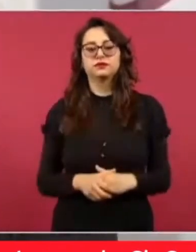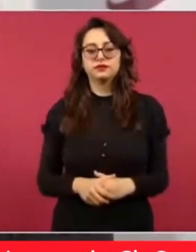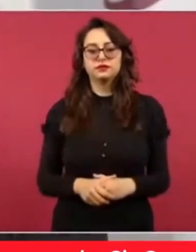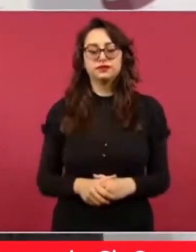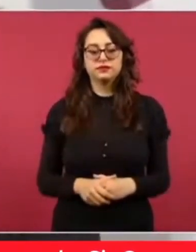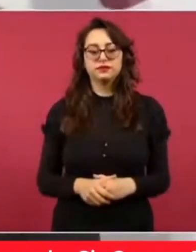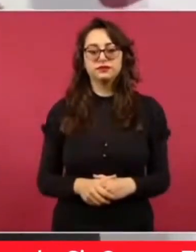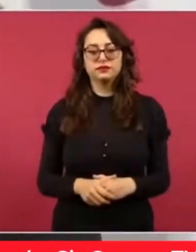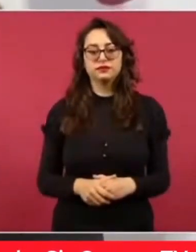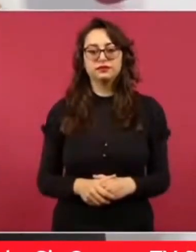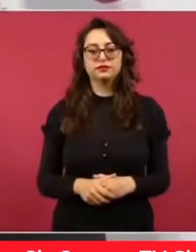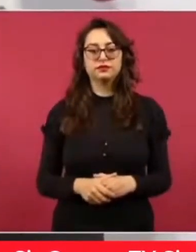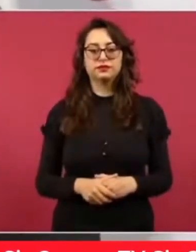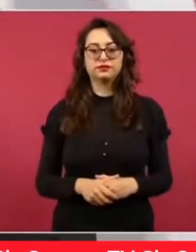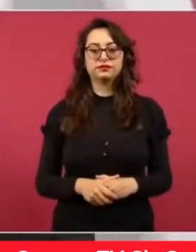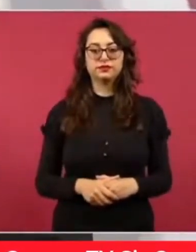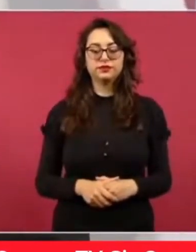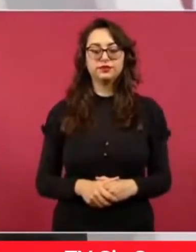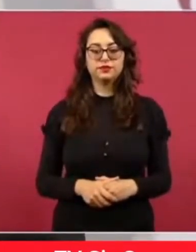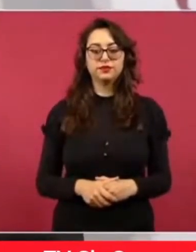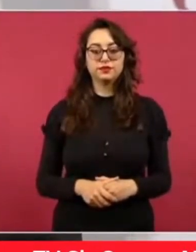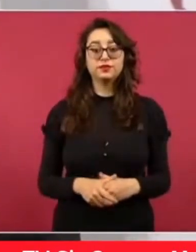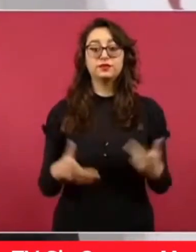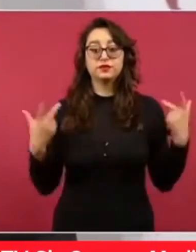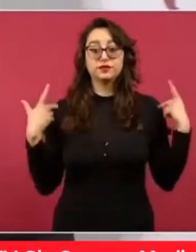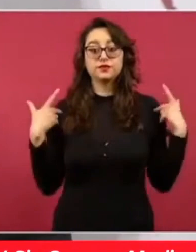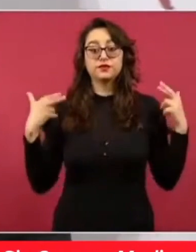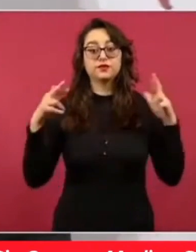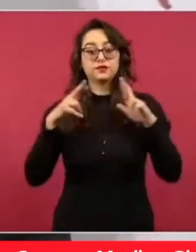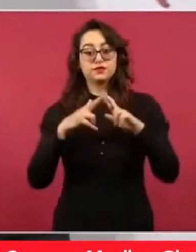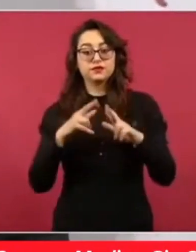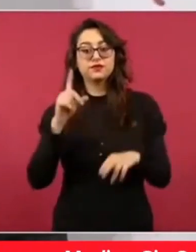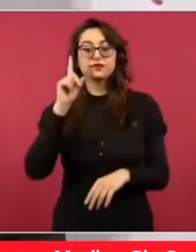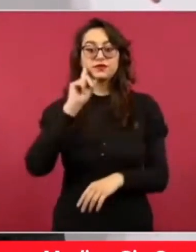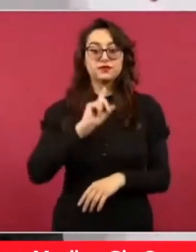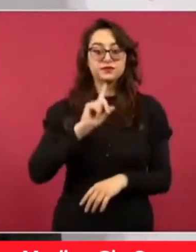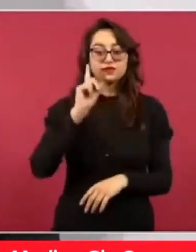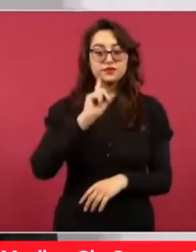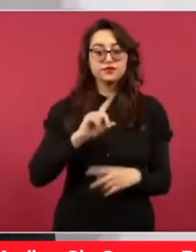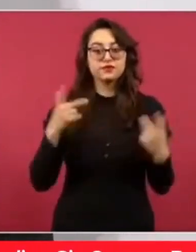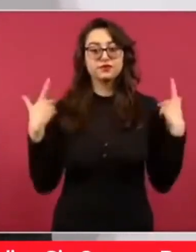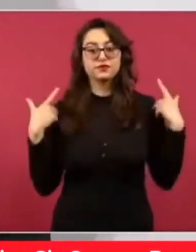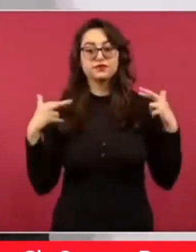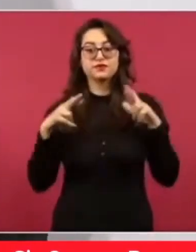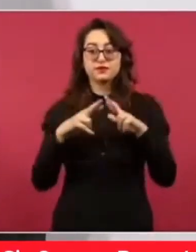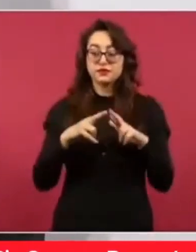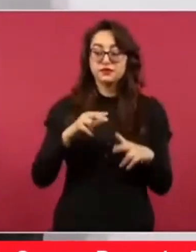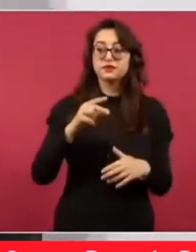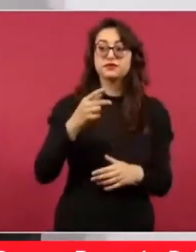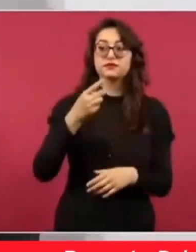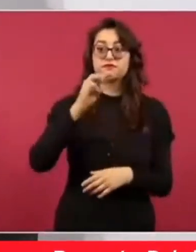las maestras, felicidades todas las mamás,